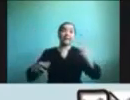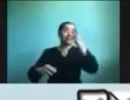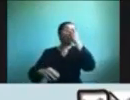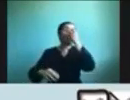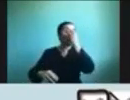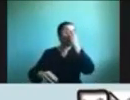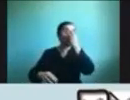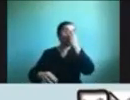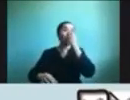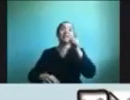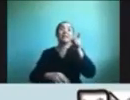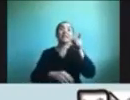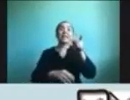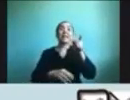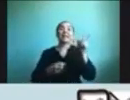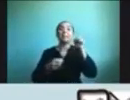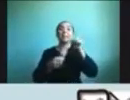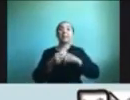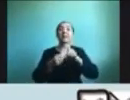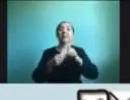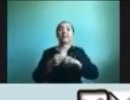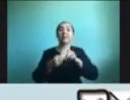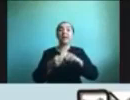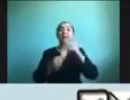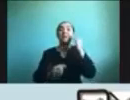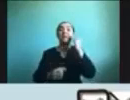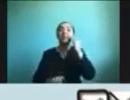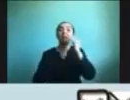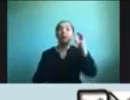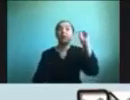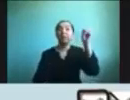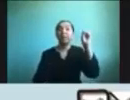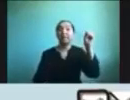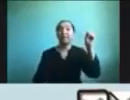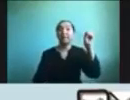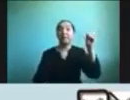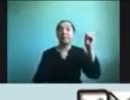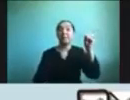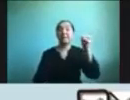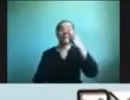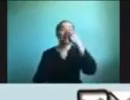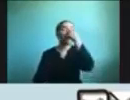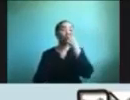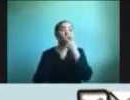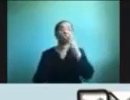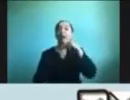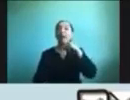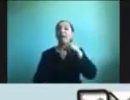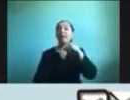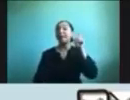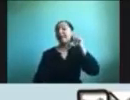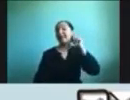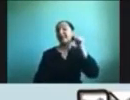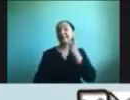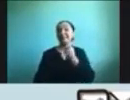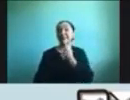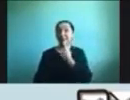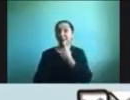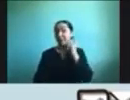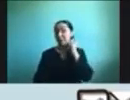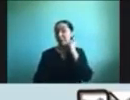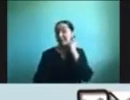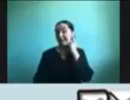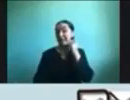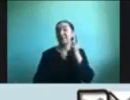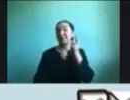niños con discapacidad visual y niños con discapacidad auditiva así que ellos fueron los protagonistas pudieron ellos crear una nueva